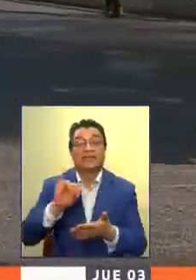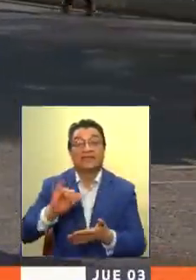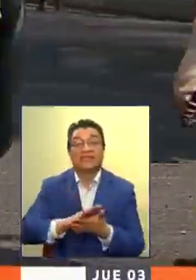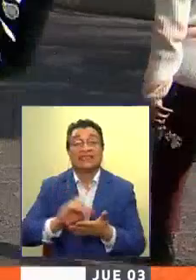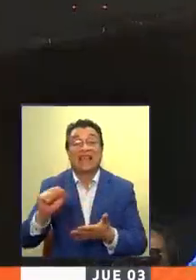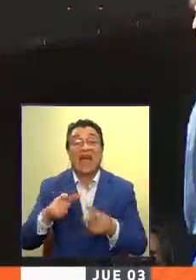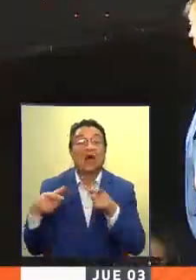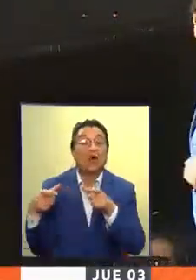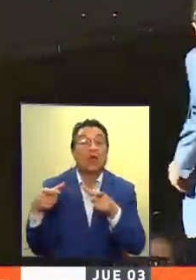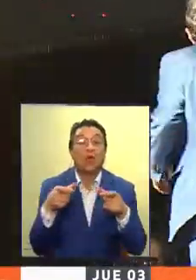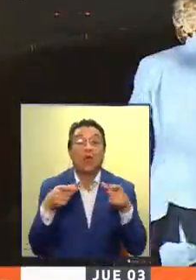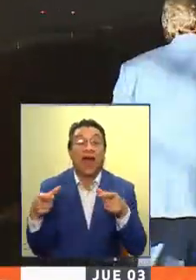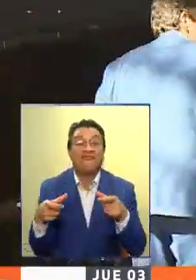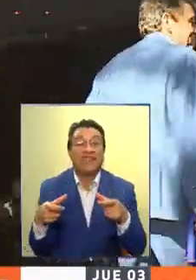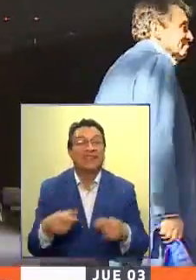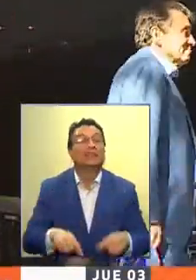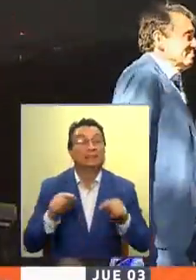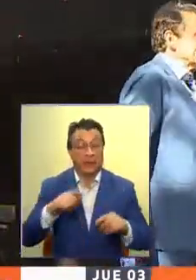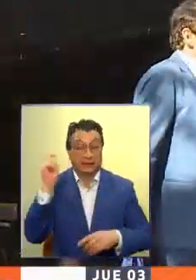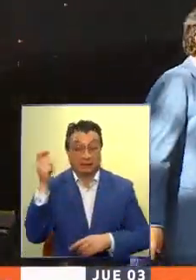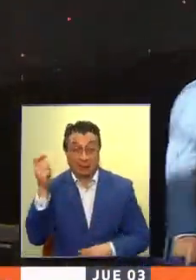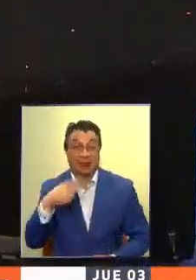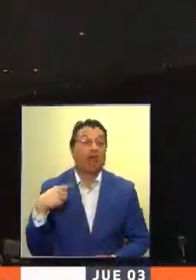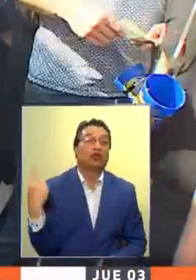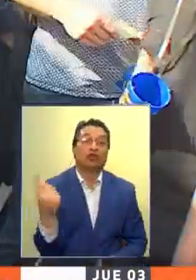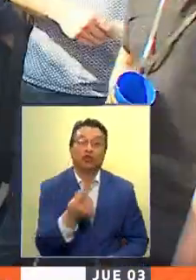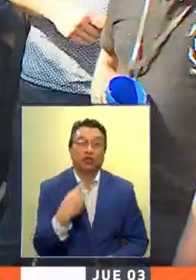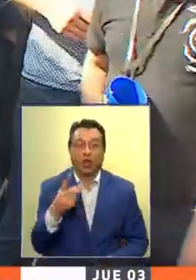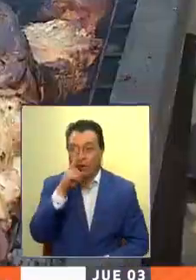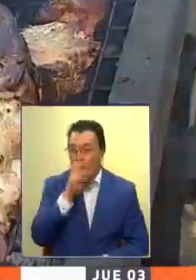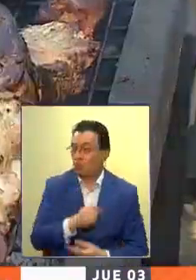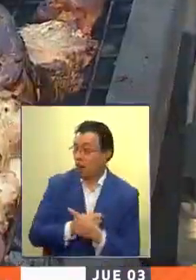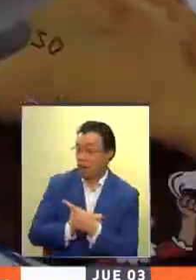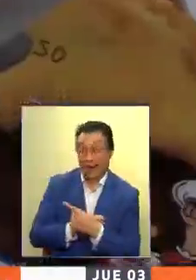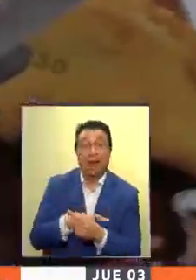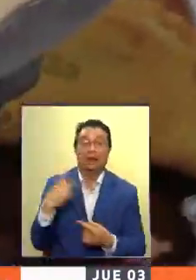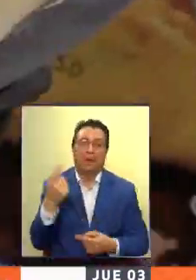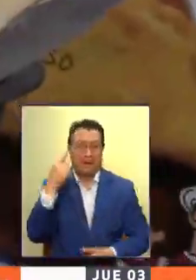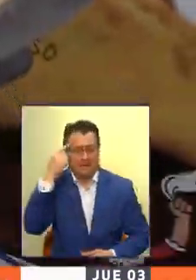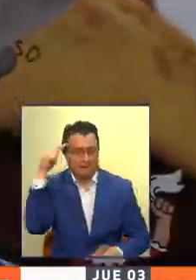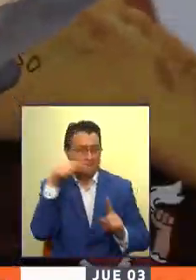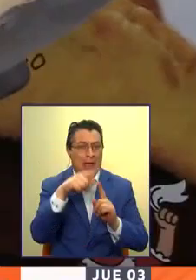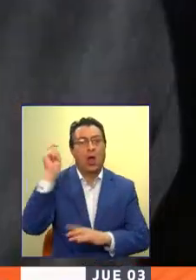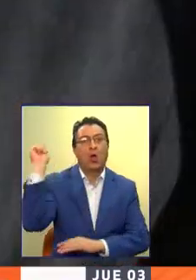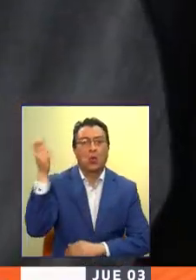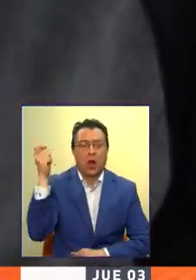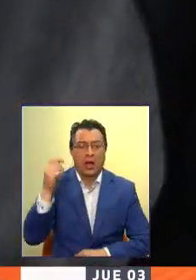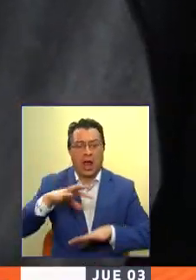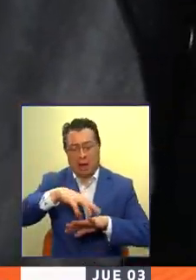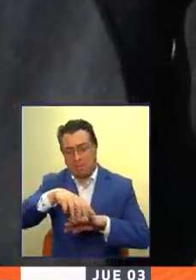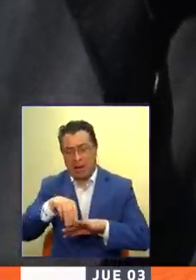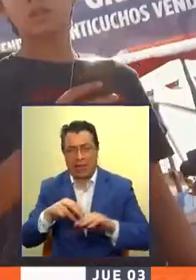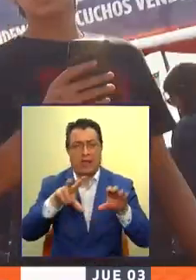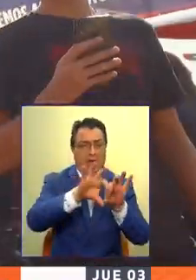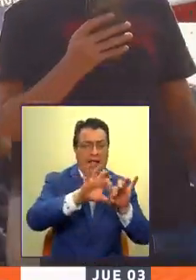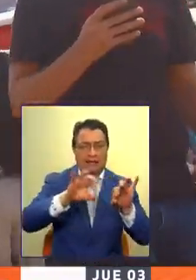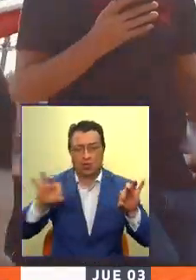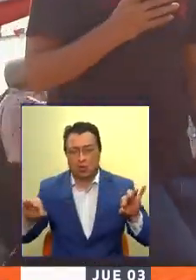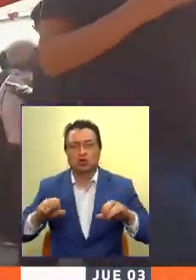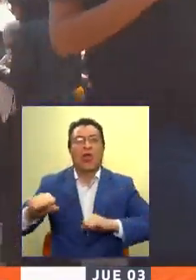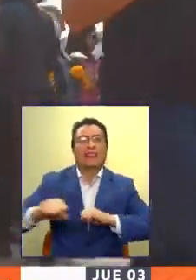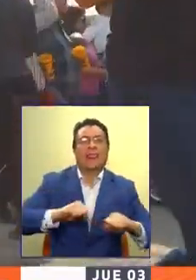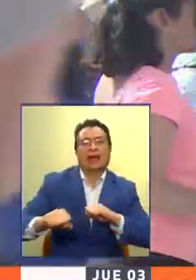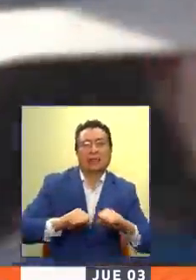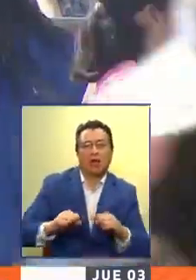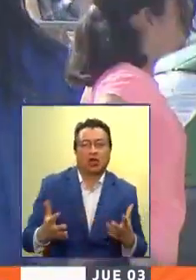Porque llega septiembre y todos, al igual que Elizabeth, pensamos en la cueca, las empanadas, los anticuchos y el terremoto. Este